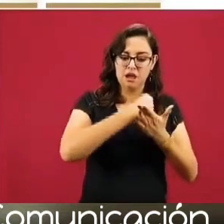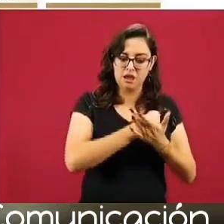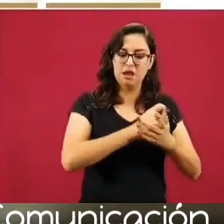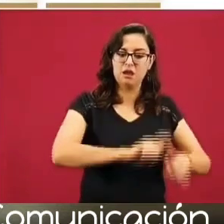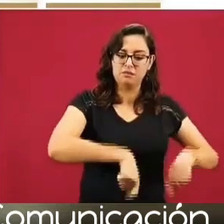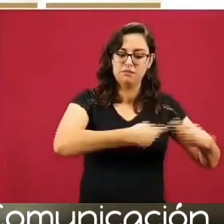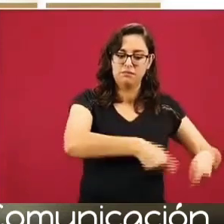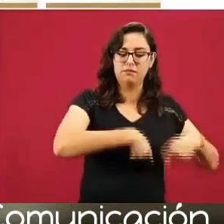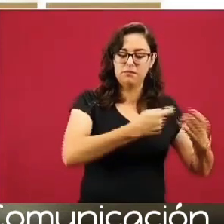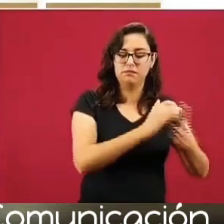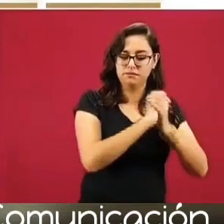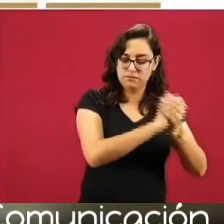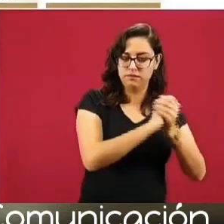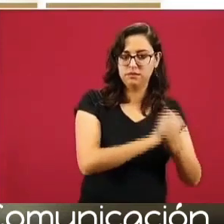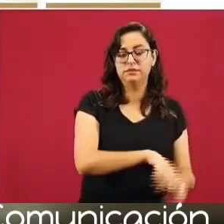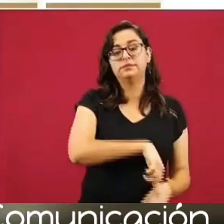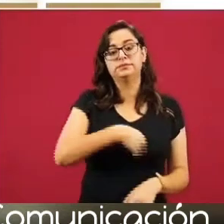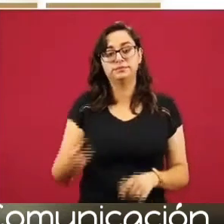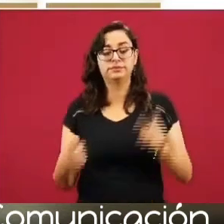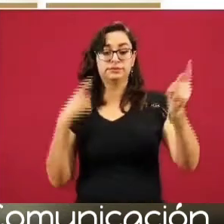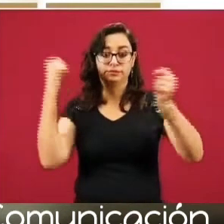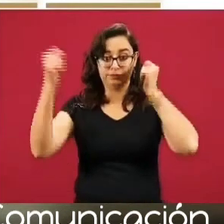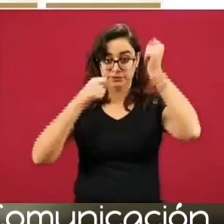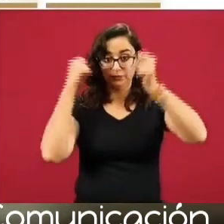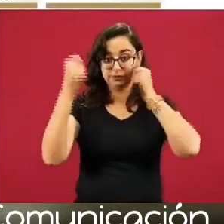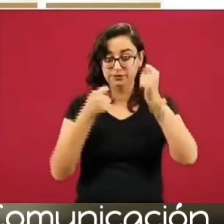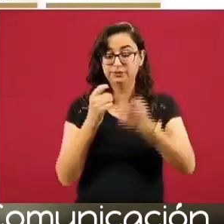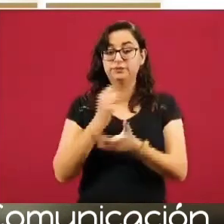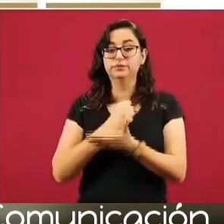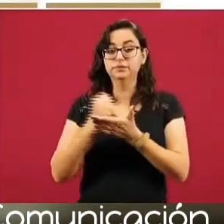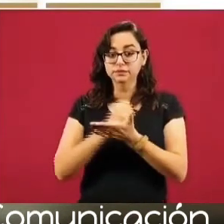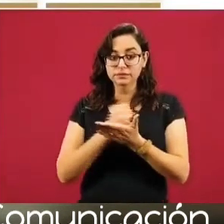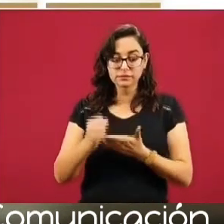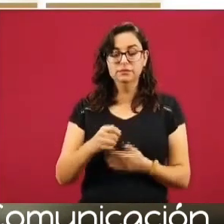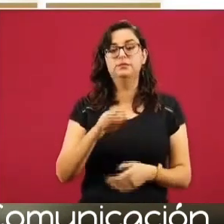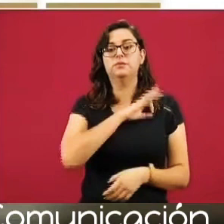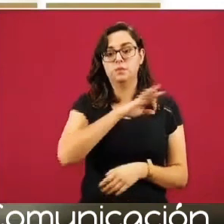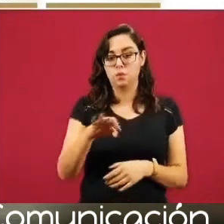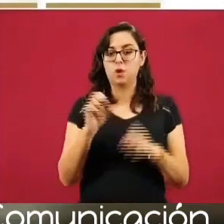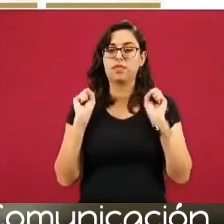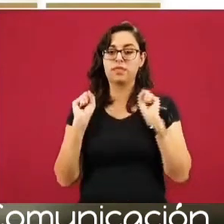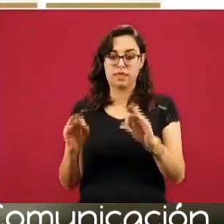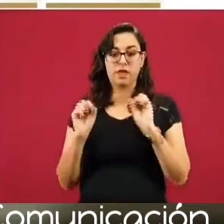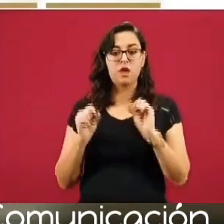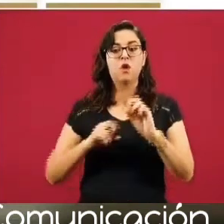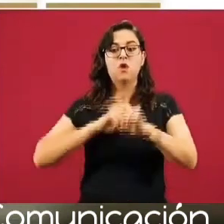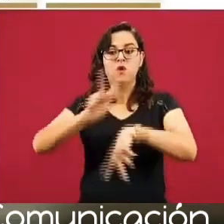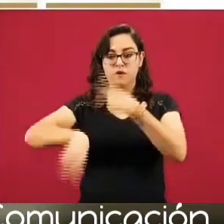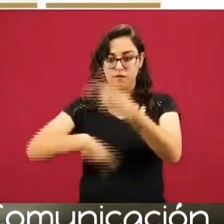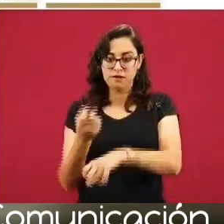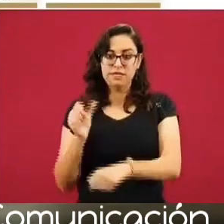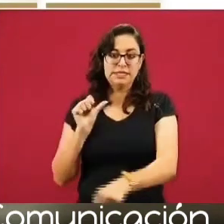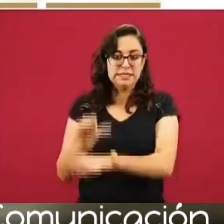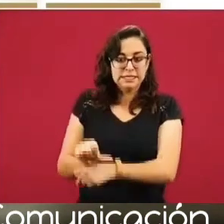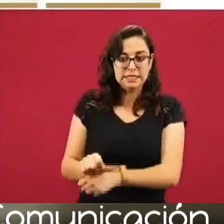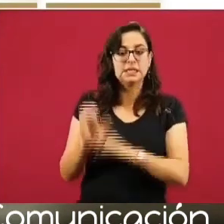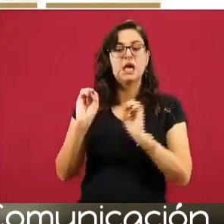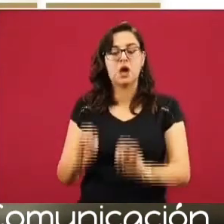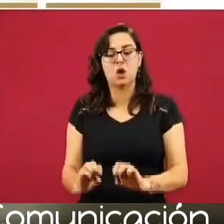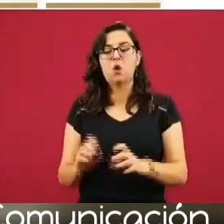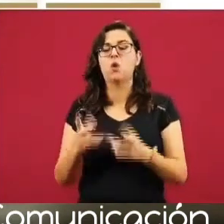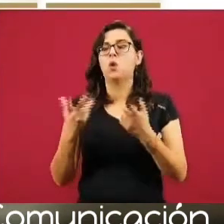están saliendo por sorteo, el crédito turístico basta con que la gente se acerque a nuestras oficinas de representación estatal o a nuestras